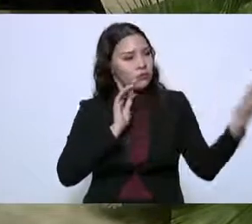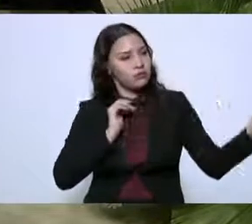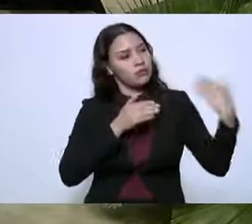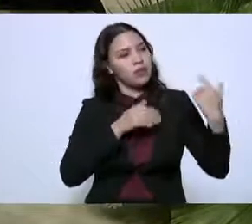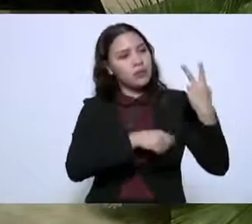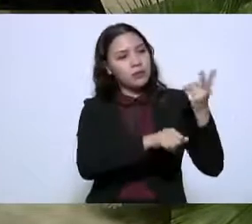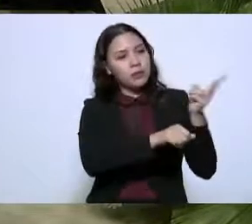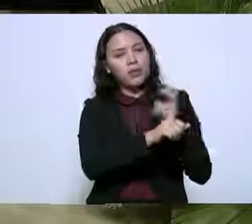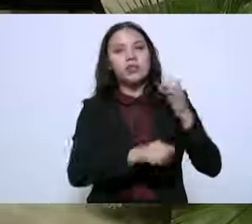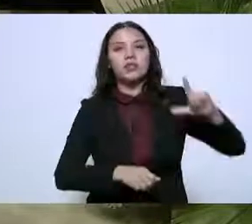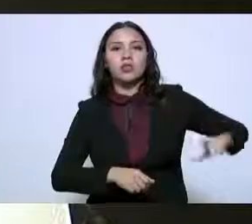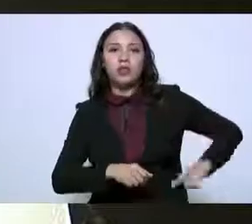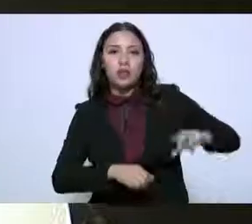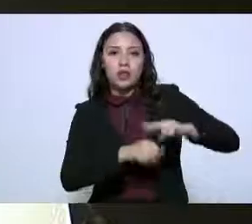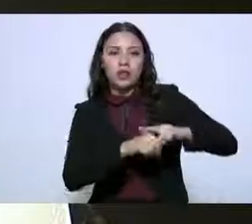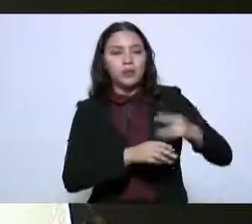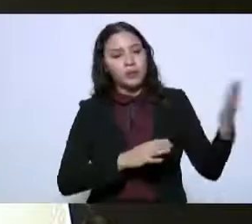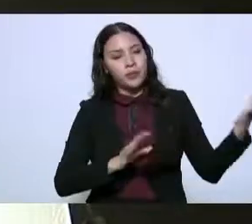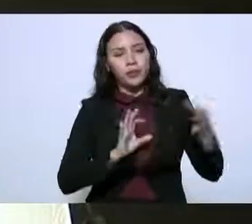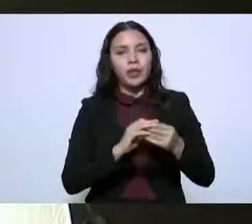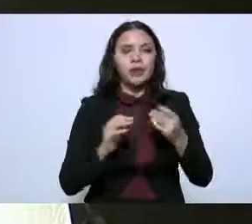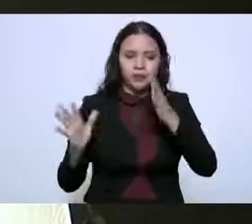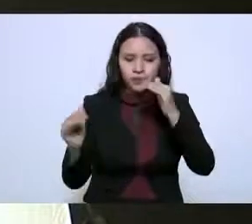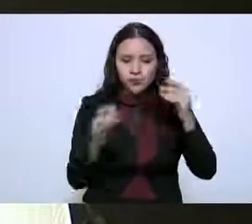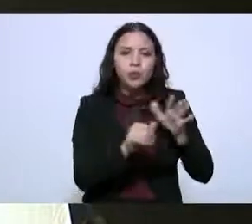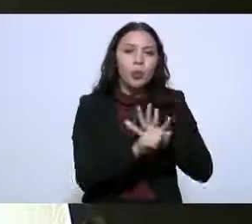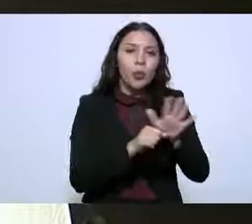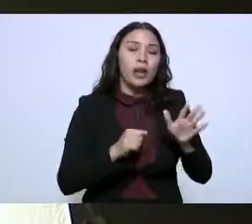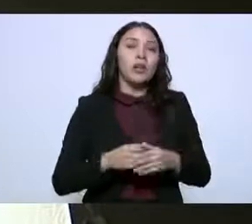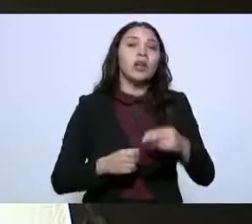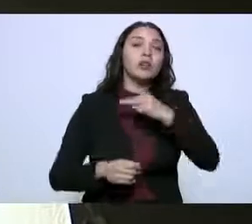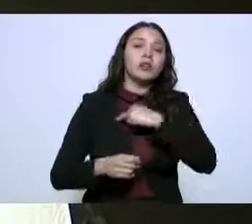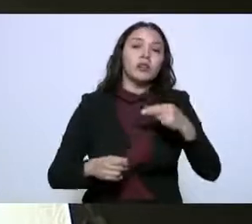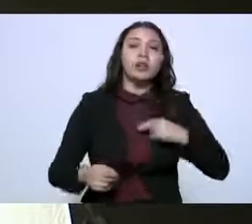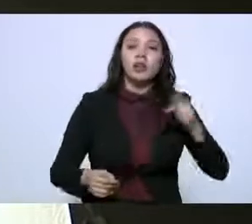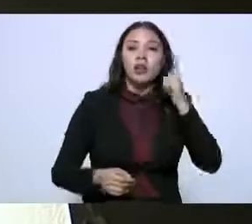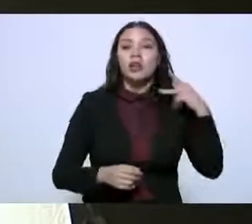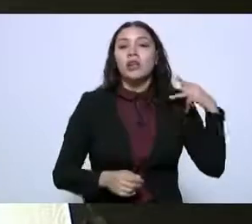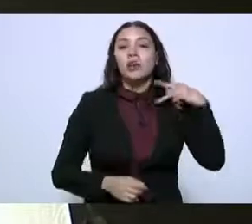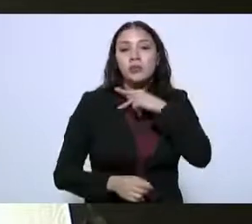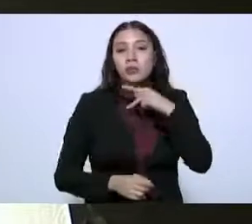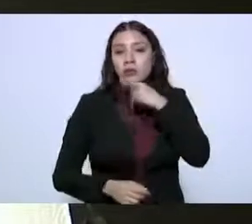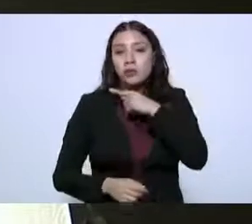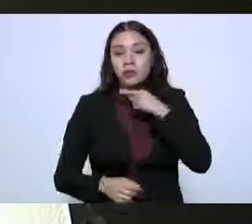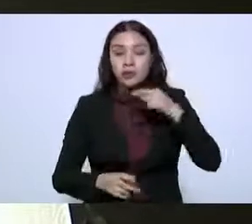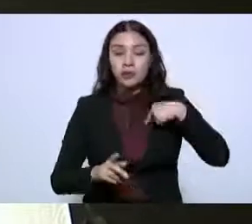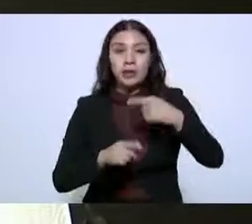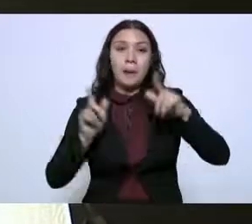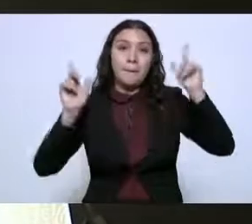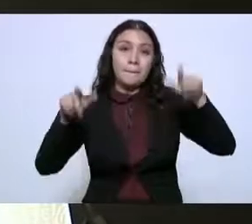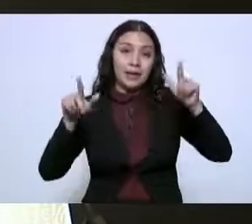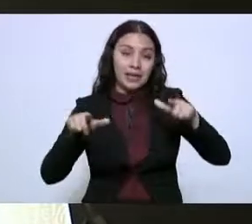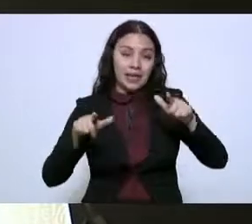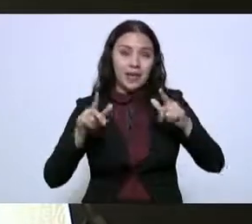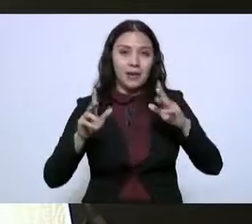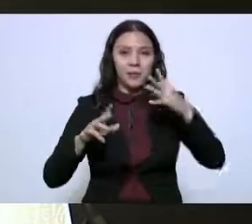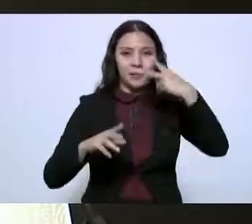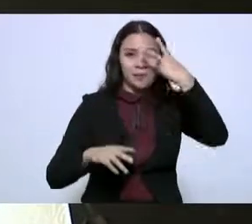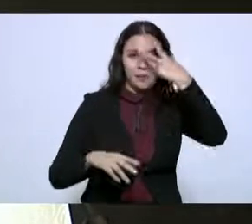y se llegaron a los siguientes acuerdos vamos a ingresar en la página Visit México varias